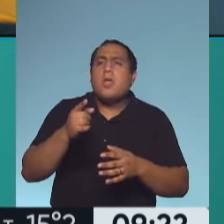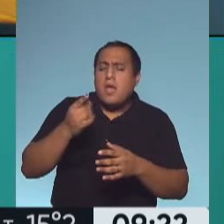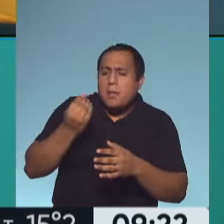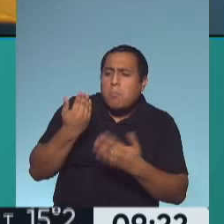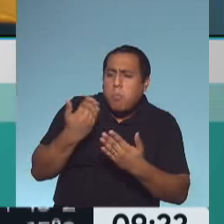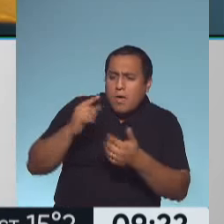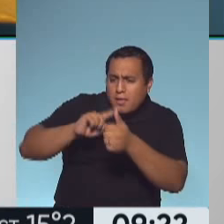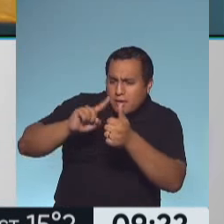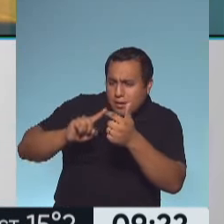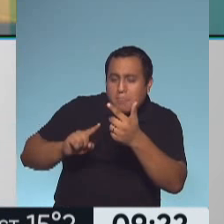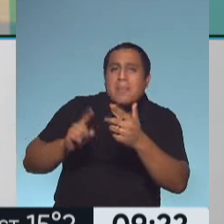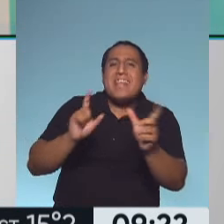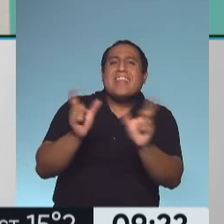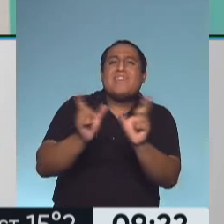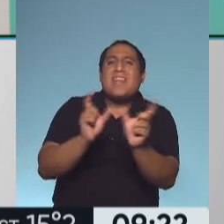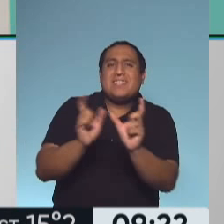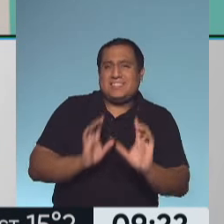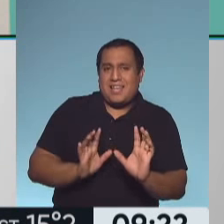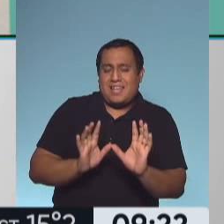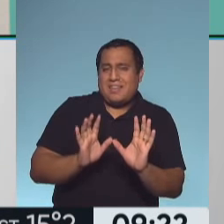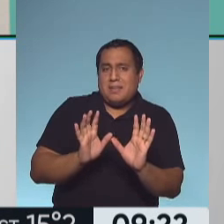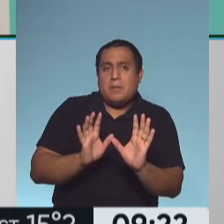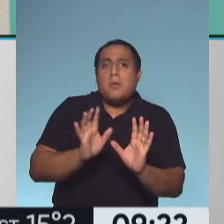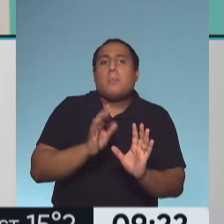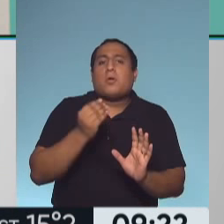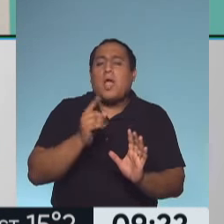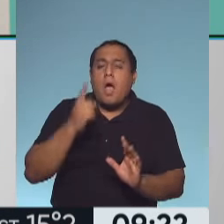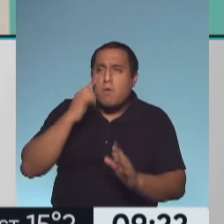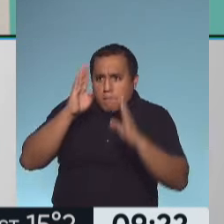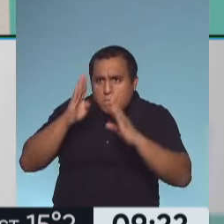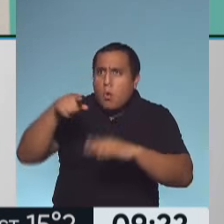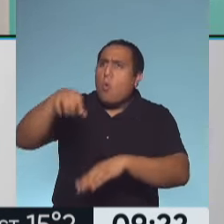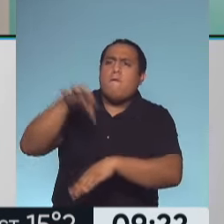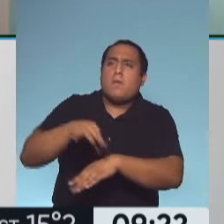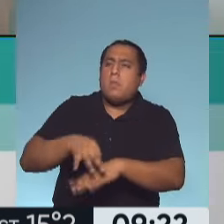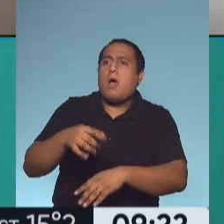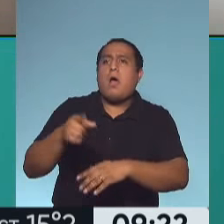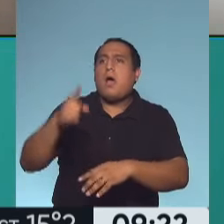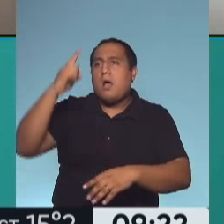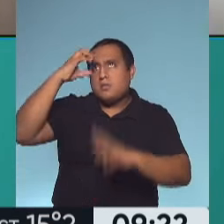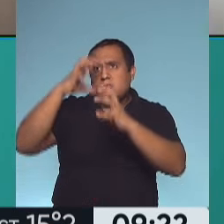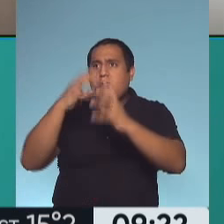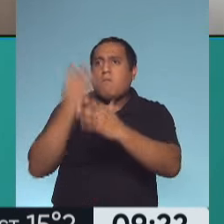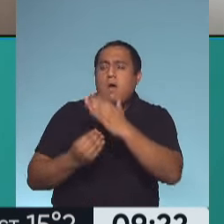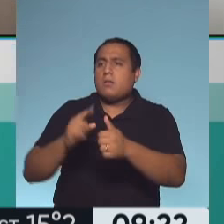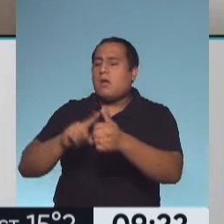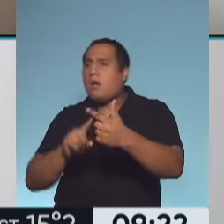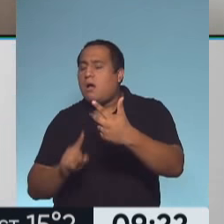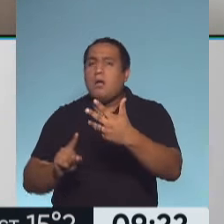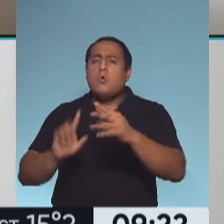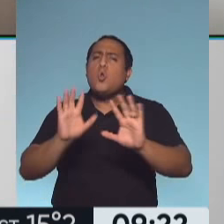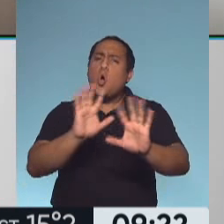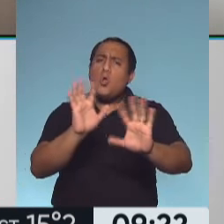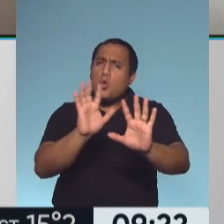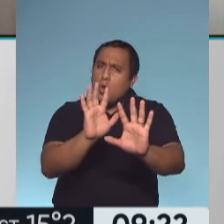para diferenciar, para dejar de hacer hincapié en la enfermedad, en lo que falla, en lo que falta y empezar a entender que son